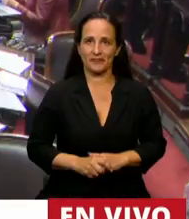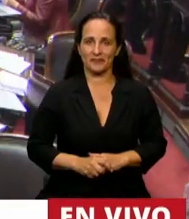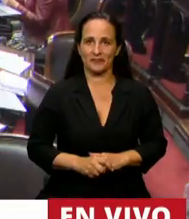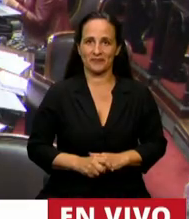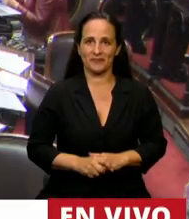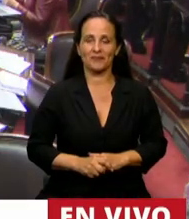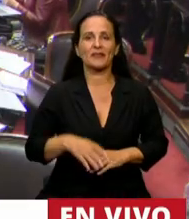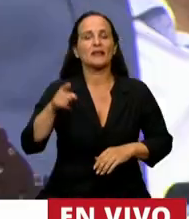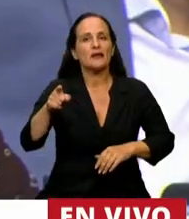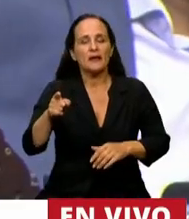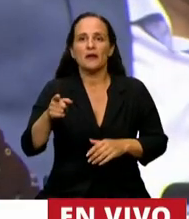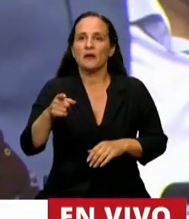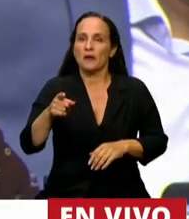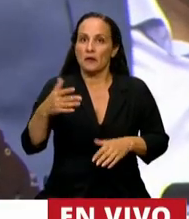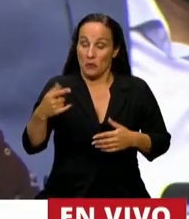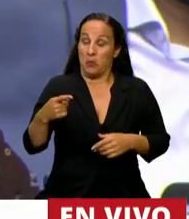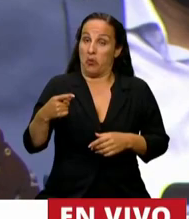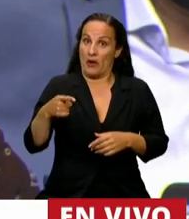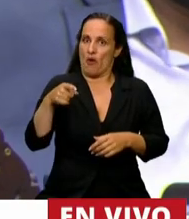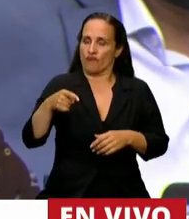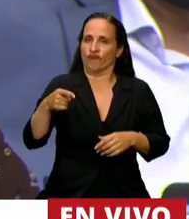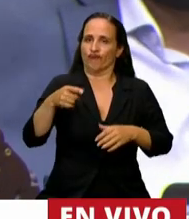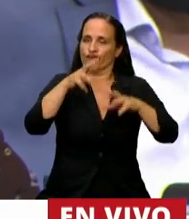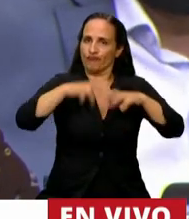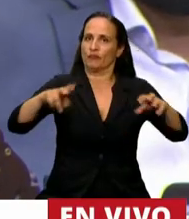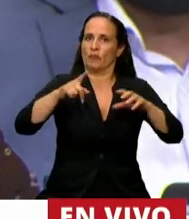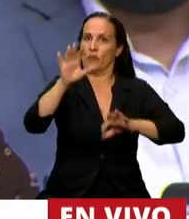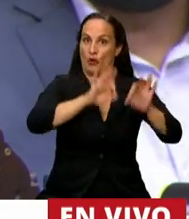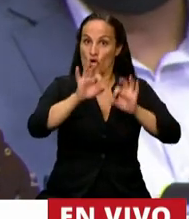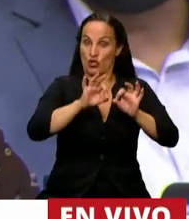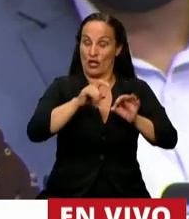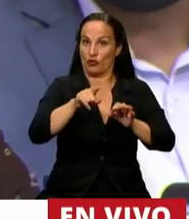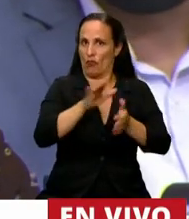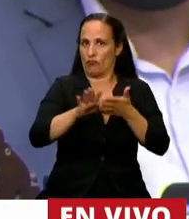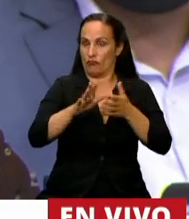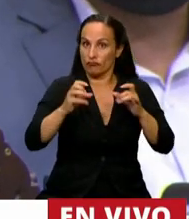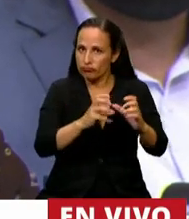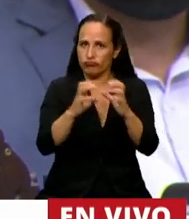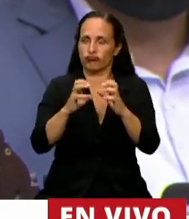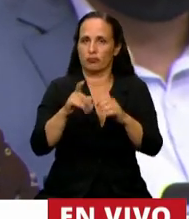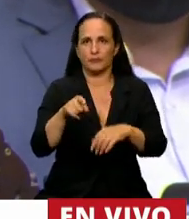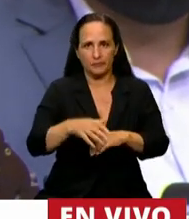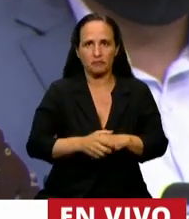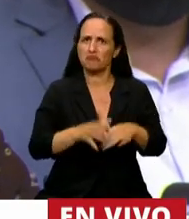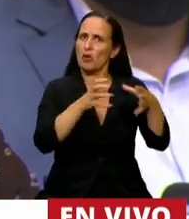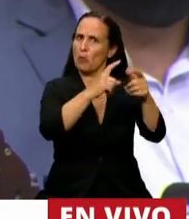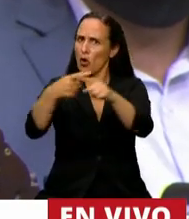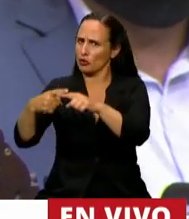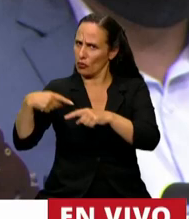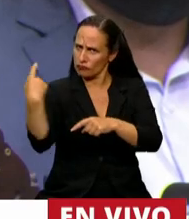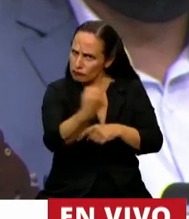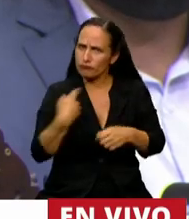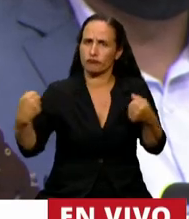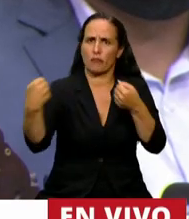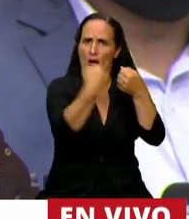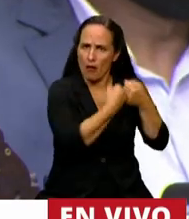Satisface enormemente que vengamos a tratar otro proyecto que tiene un amplio consenso de todos los bloques, porque